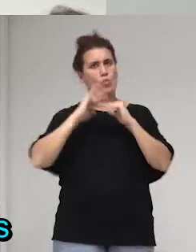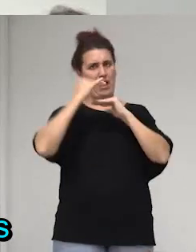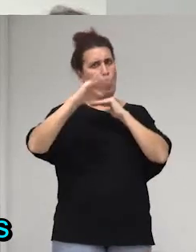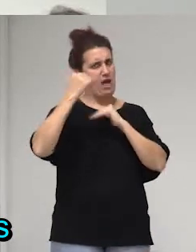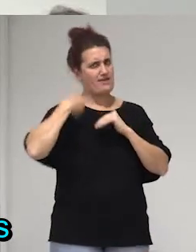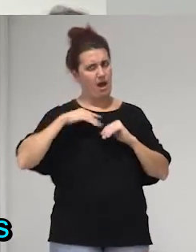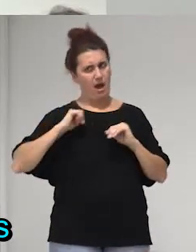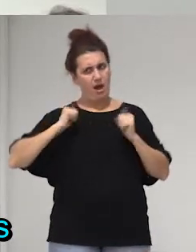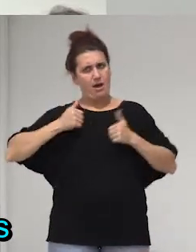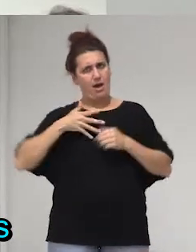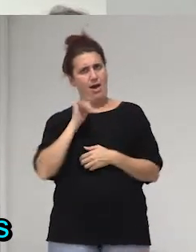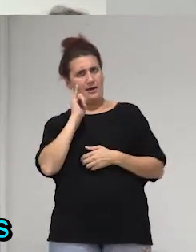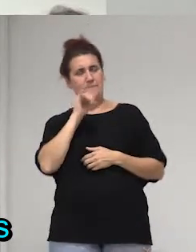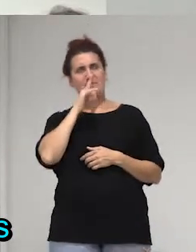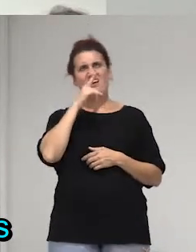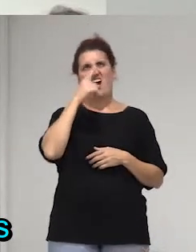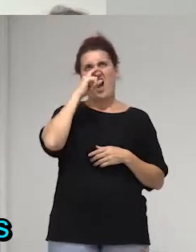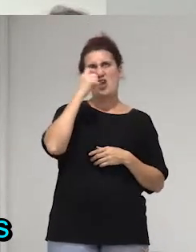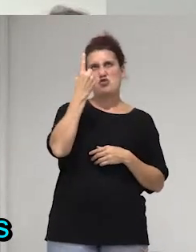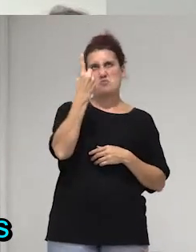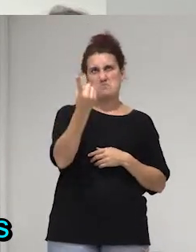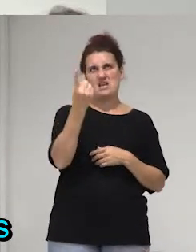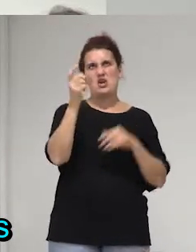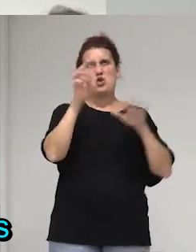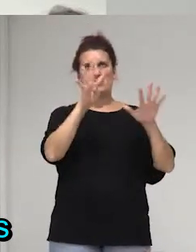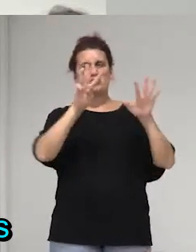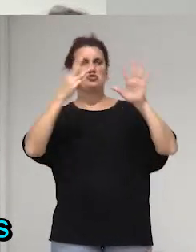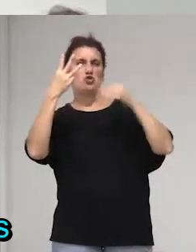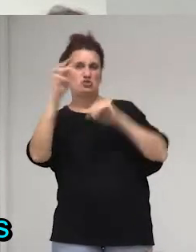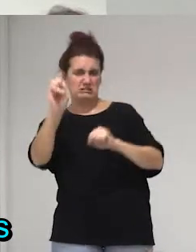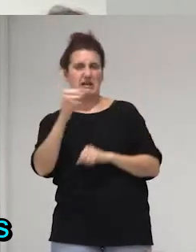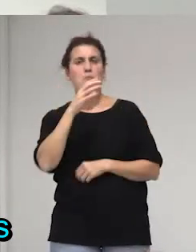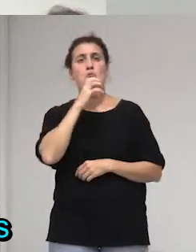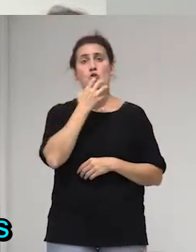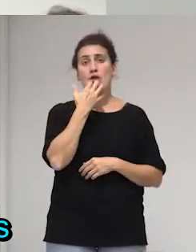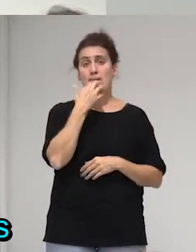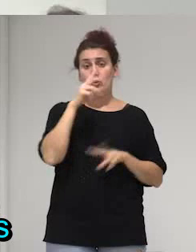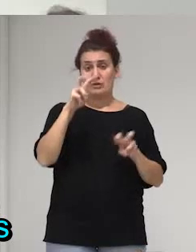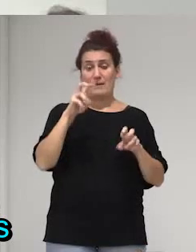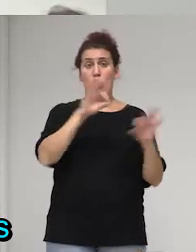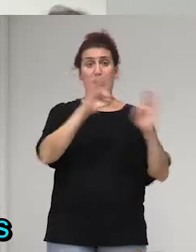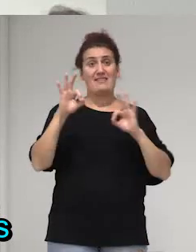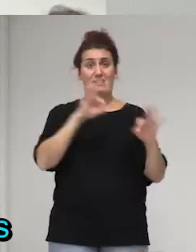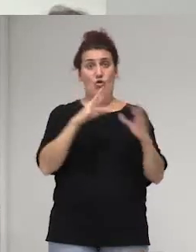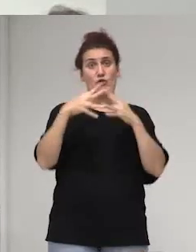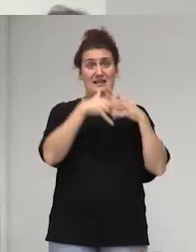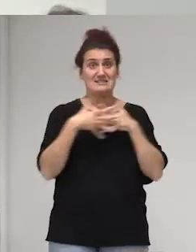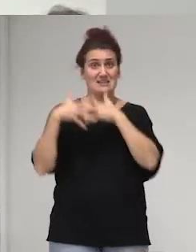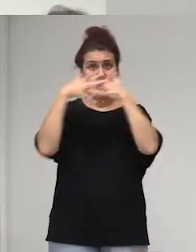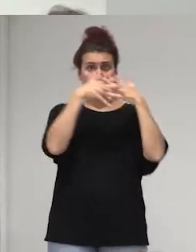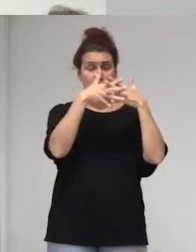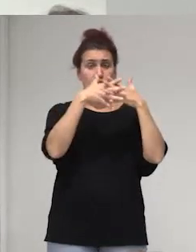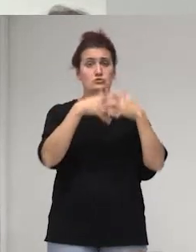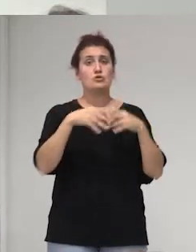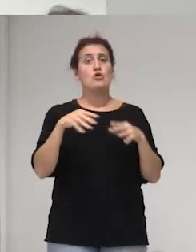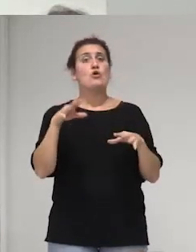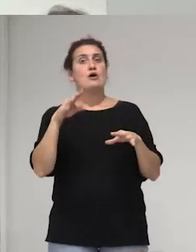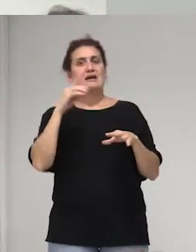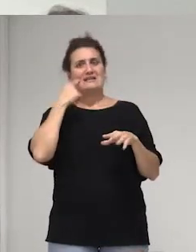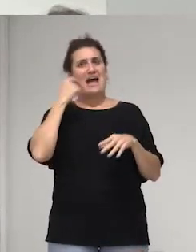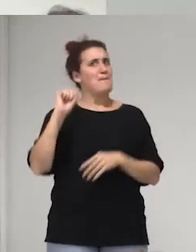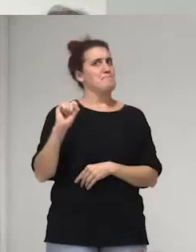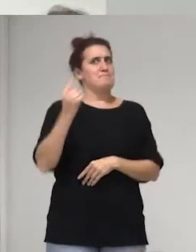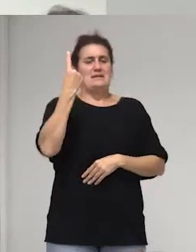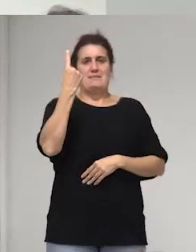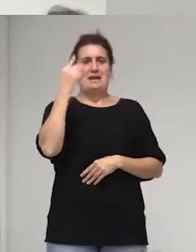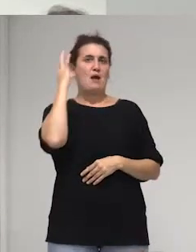en 1980 por ejemplo en la organización de estados americanos estaba la primera mujer trans